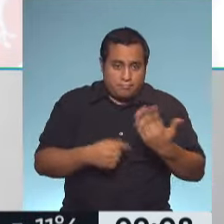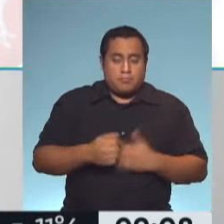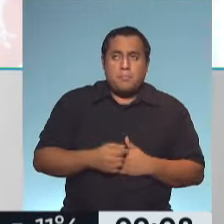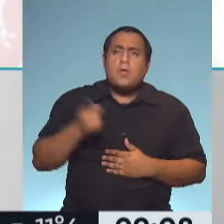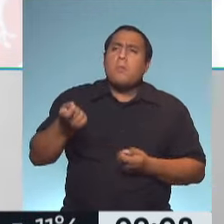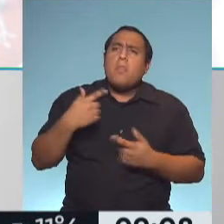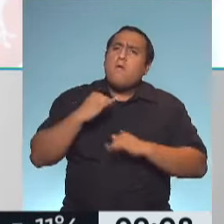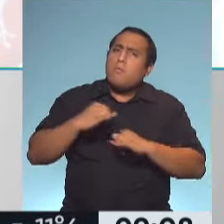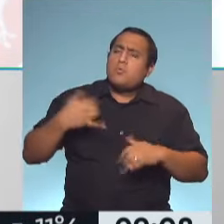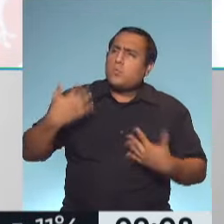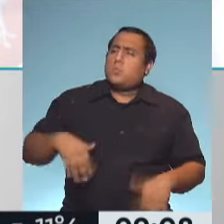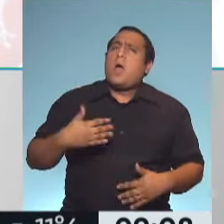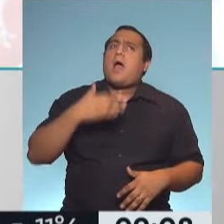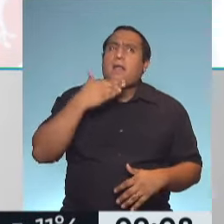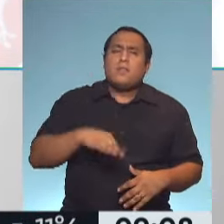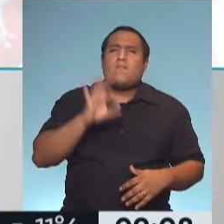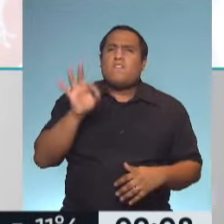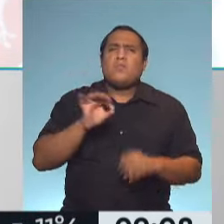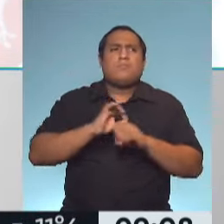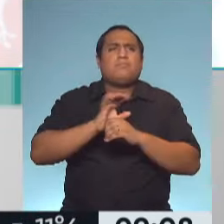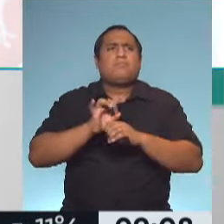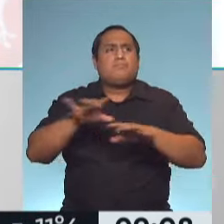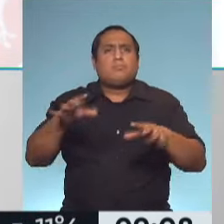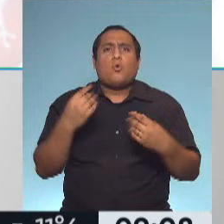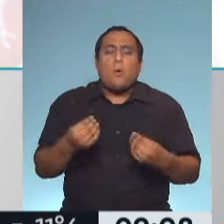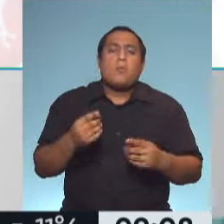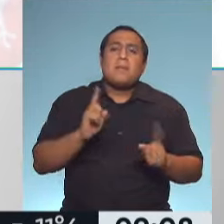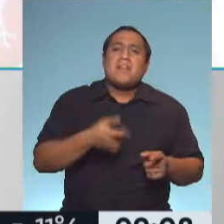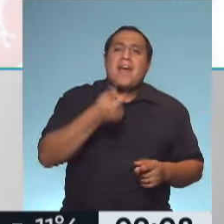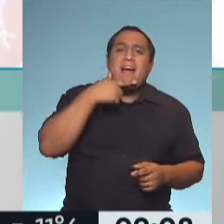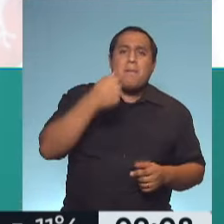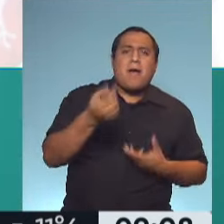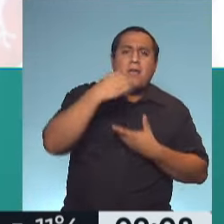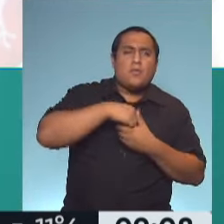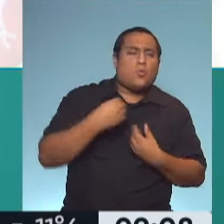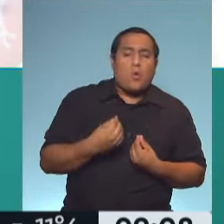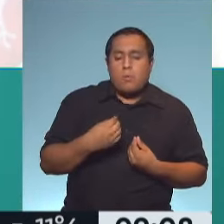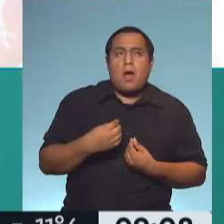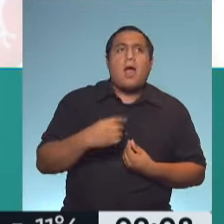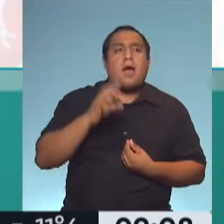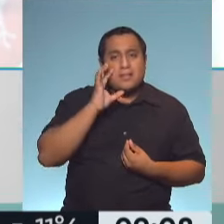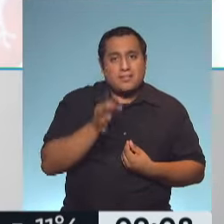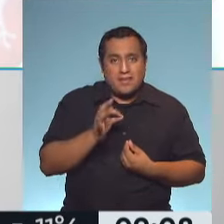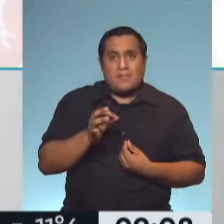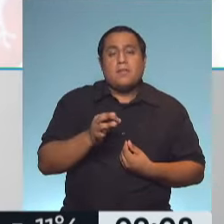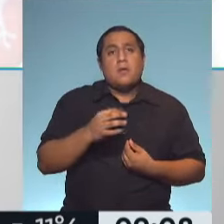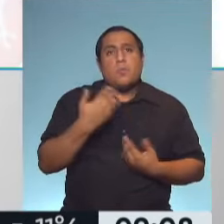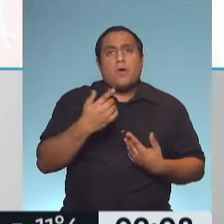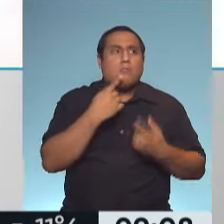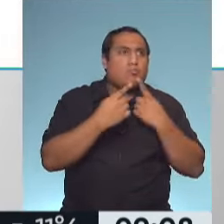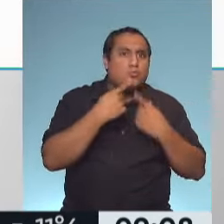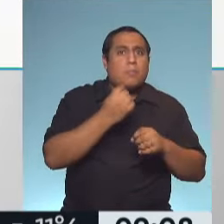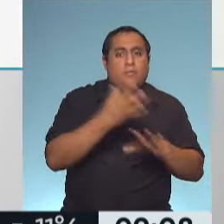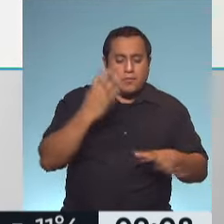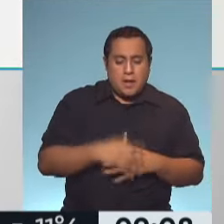comprendiendo cómo circula este virus, cómo nos afecta en el organismo y sobre todo cómo poder abordarlo desde distintos lugares. Me